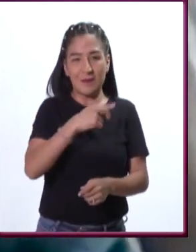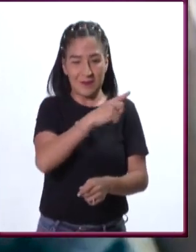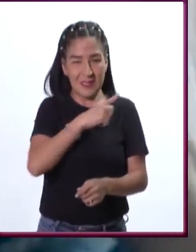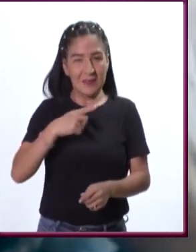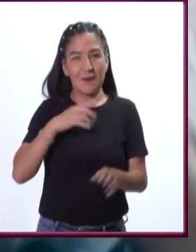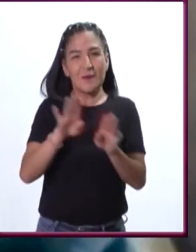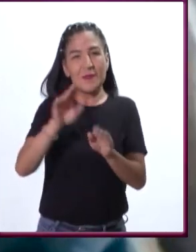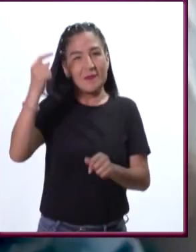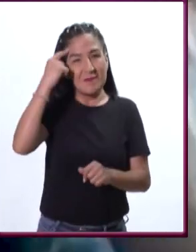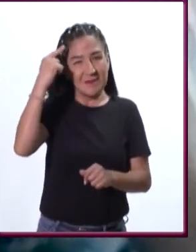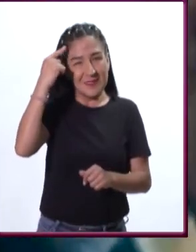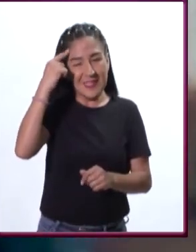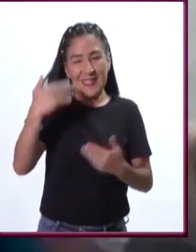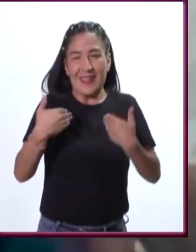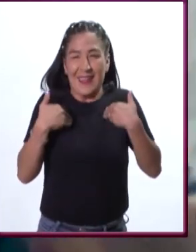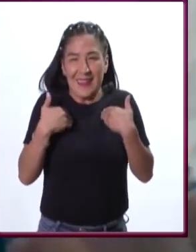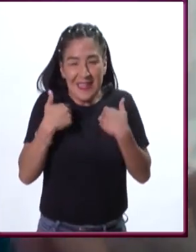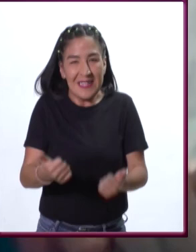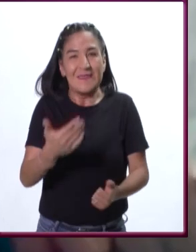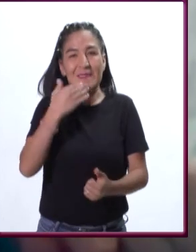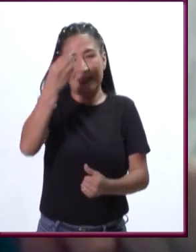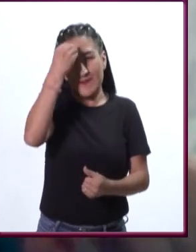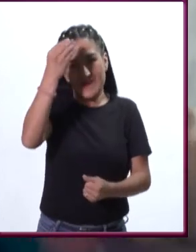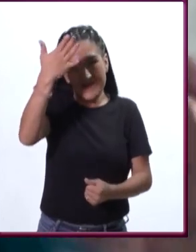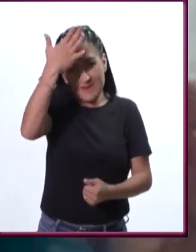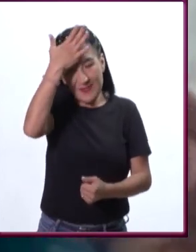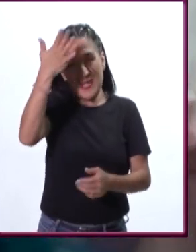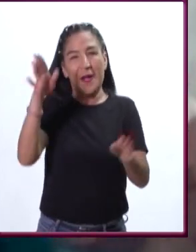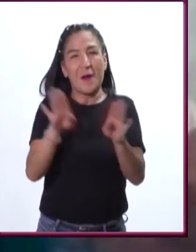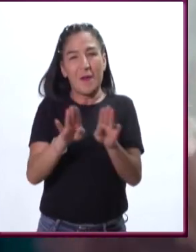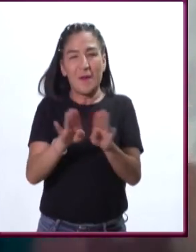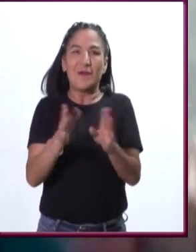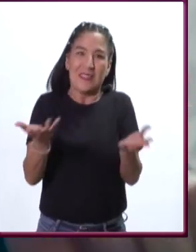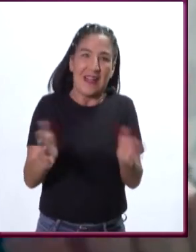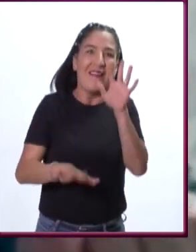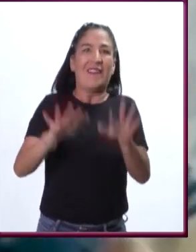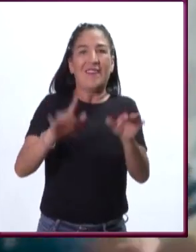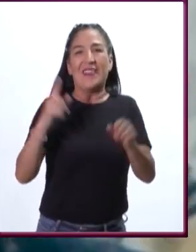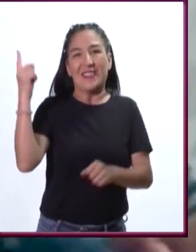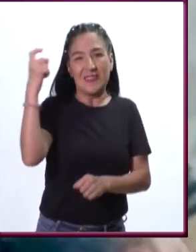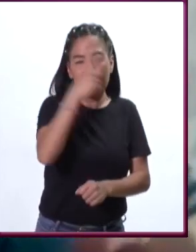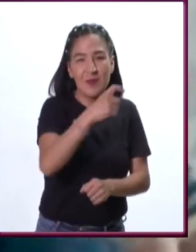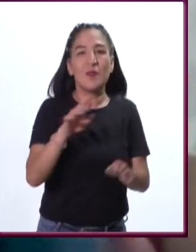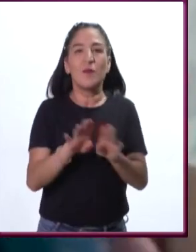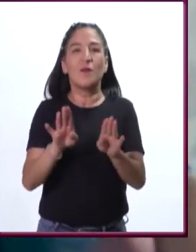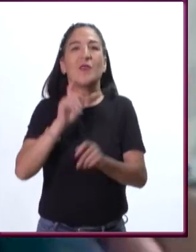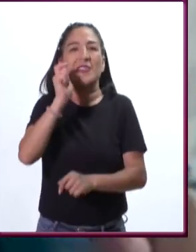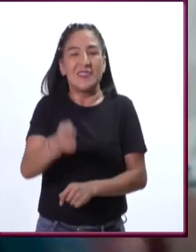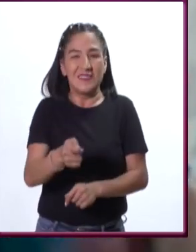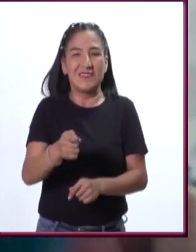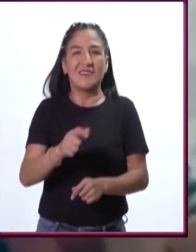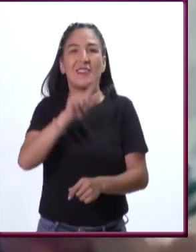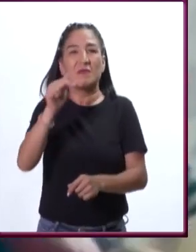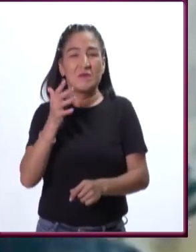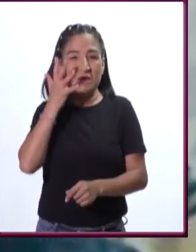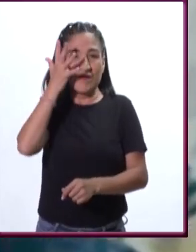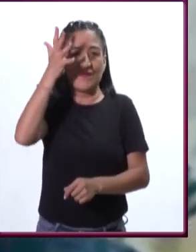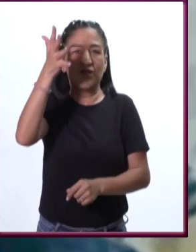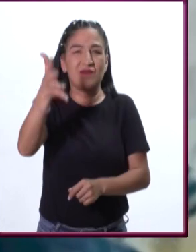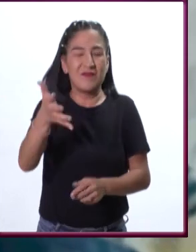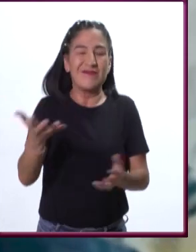acá entre seca y oreja, que eso parece ser muy difícil, que sí estamos llegando a una situación